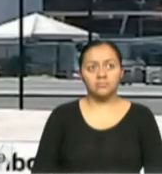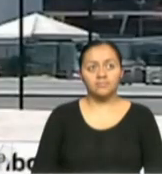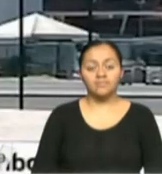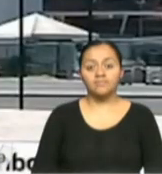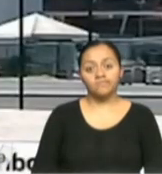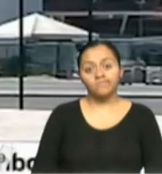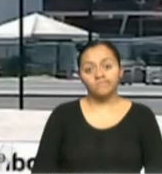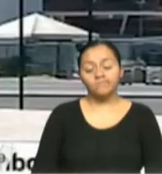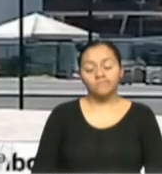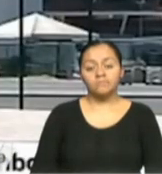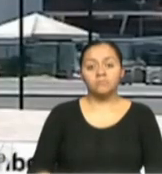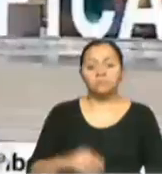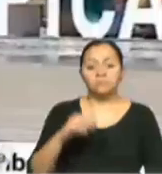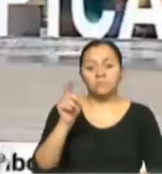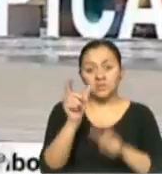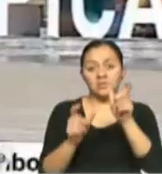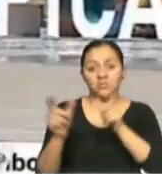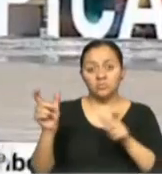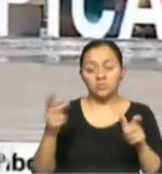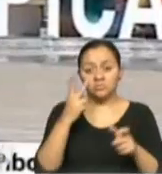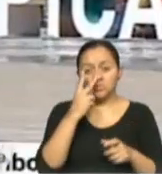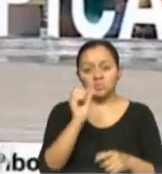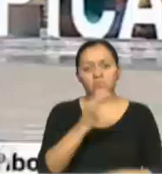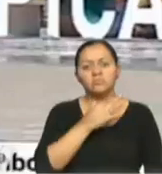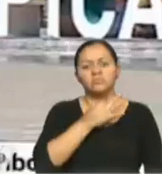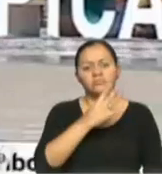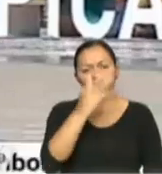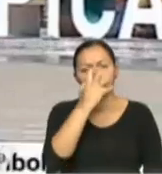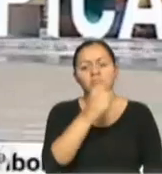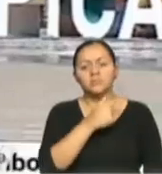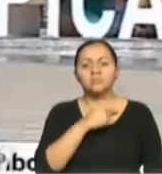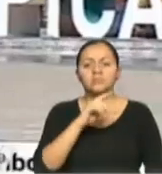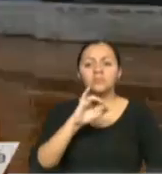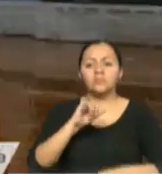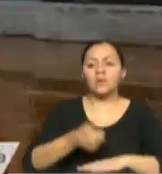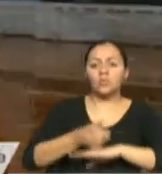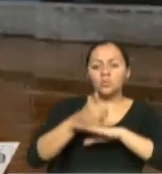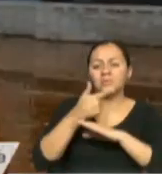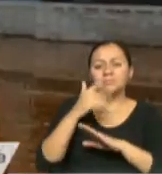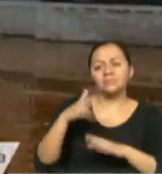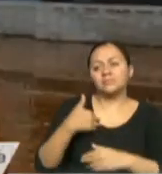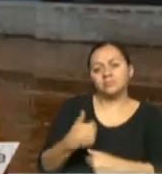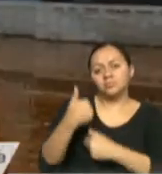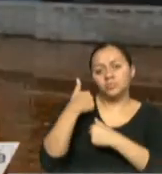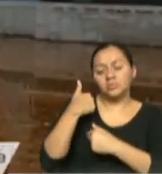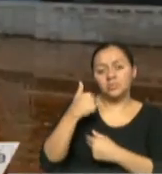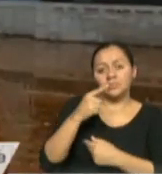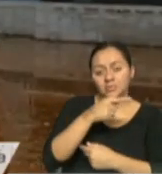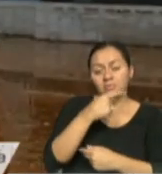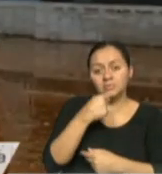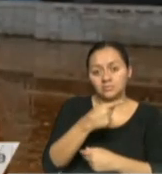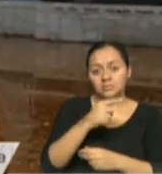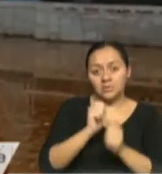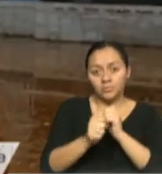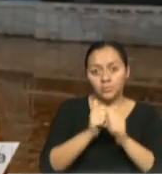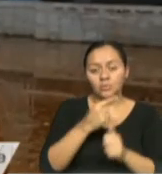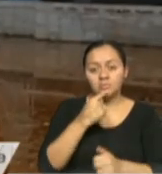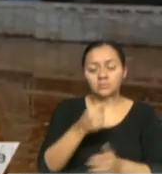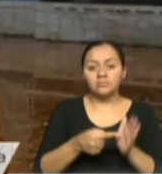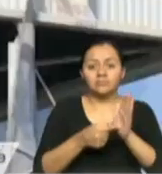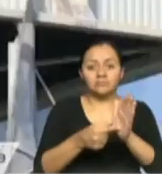Ante la crítica ciudadana Las autoridades locales Intentan justificarse La responsable de deportes De la prefectura de Río Hablaba del asunto